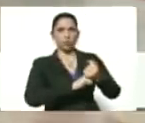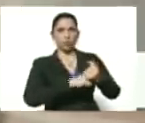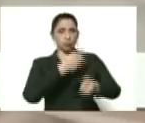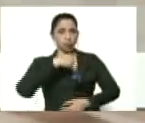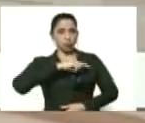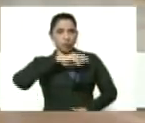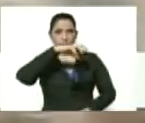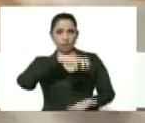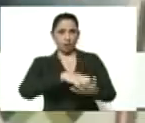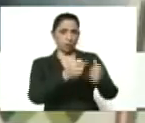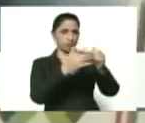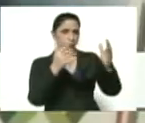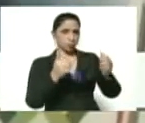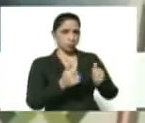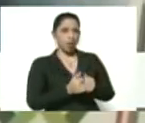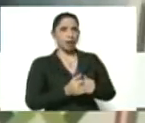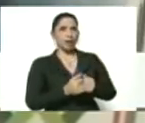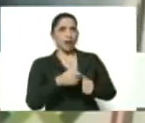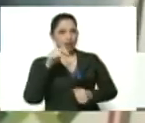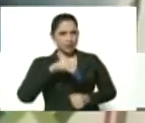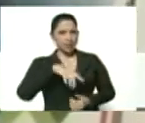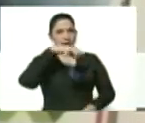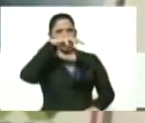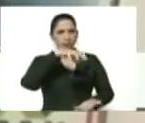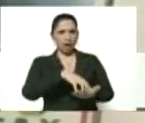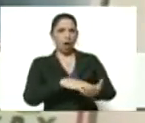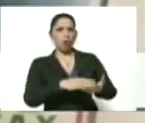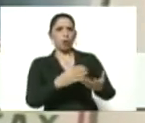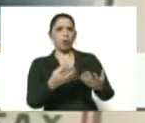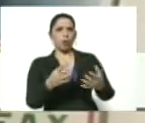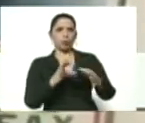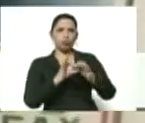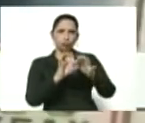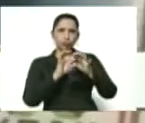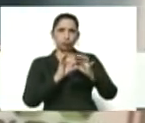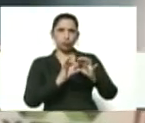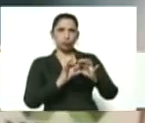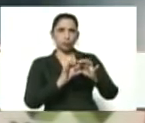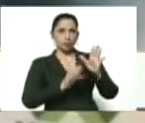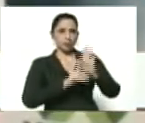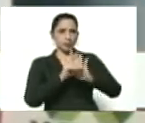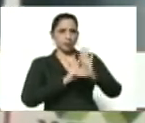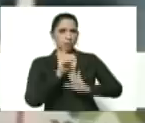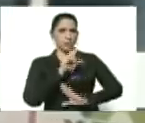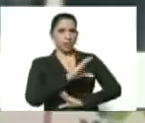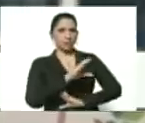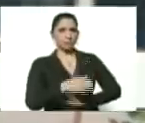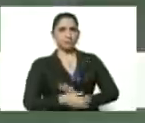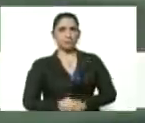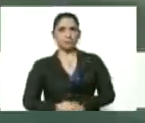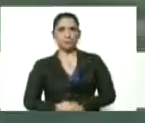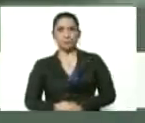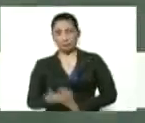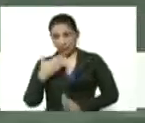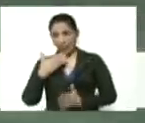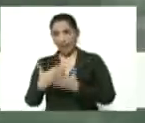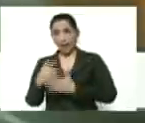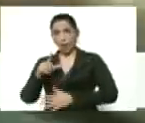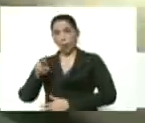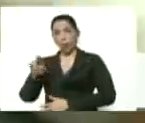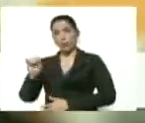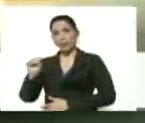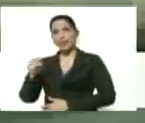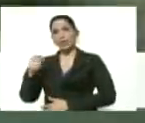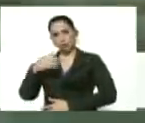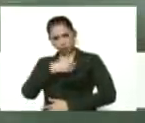nuestro estado Anzuategui cuente aquí con un estado aliado y estratégico para el desarrollo del país gracias Luis yo quiero que